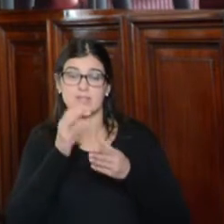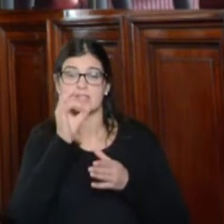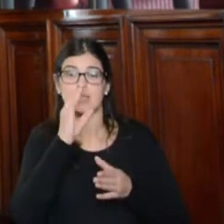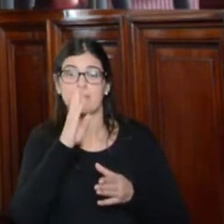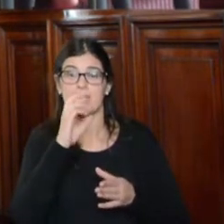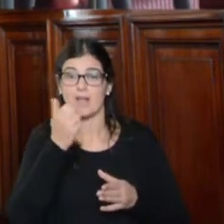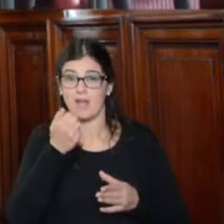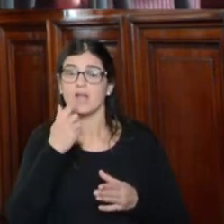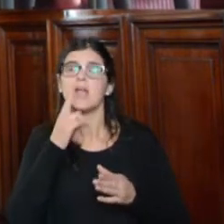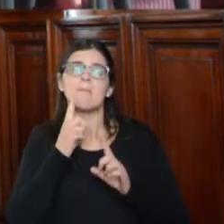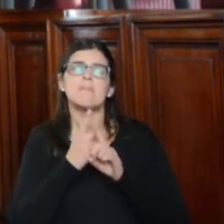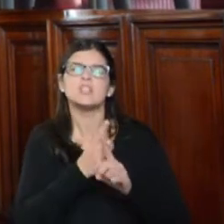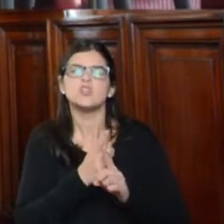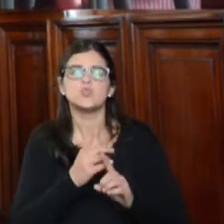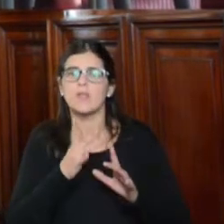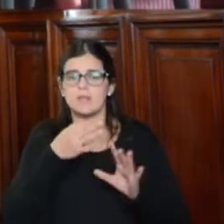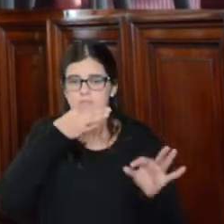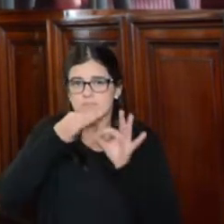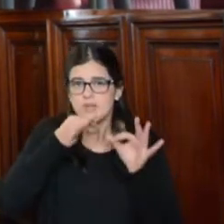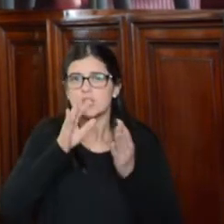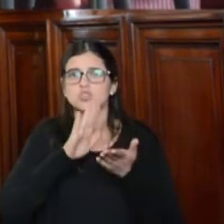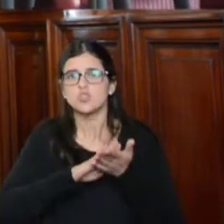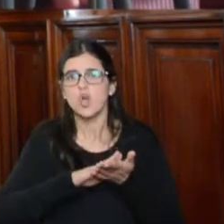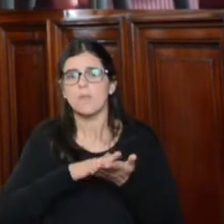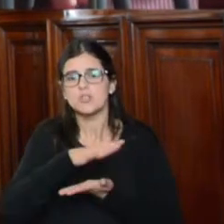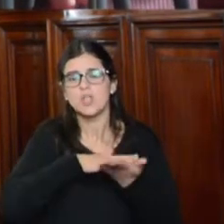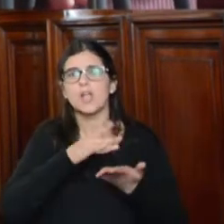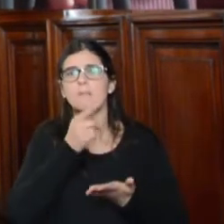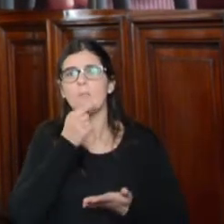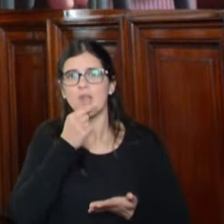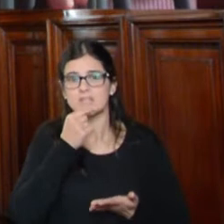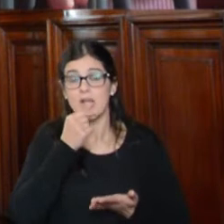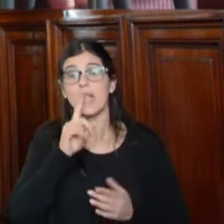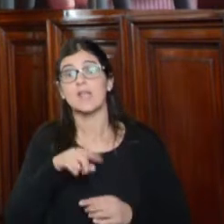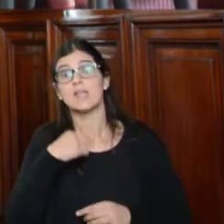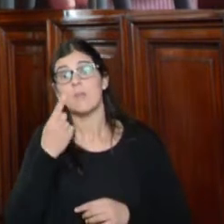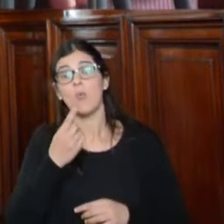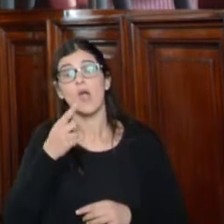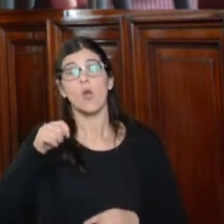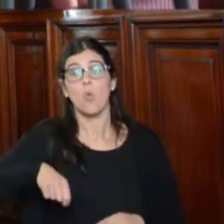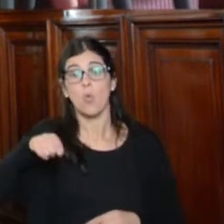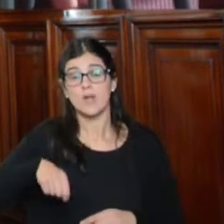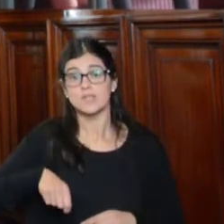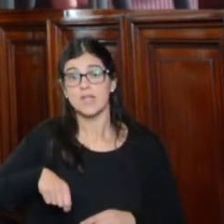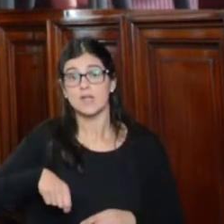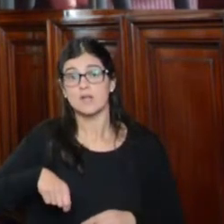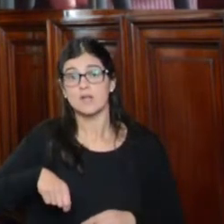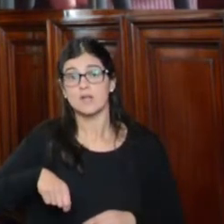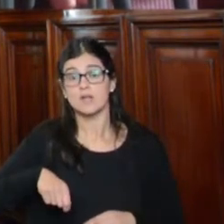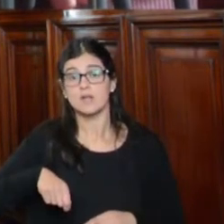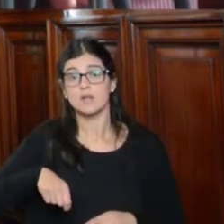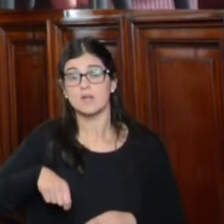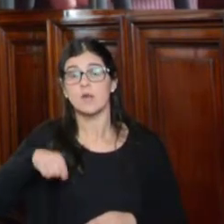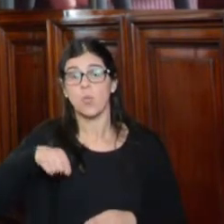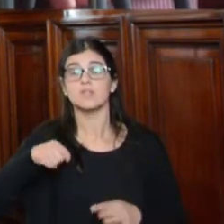la cuestión de la persecución, la persecución a través de herramientas policiales. Y luego, la jueza de la